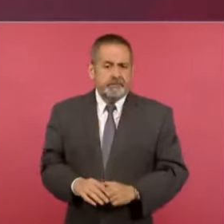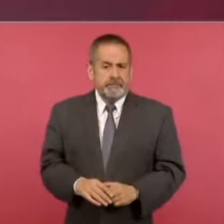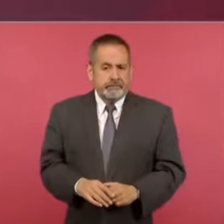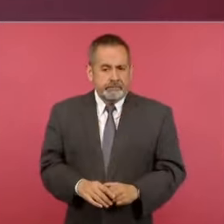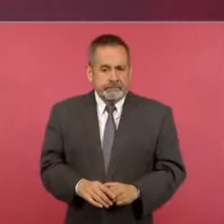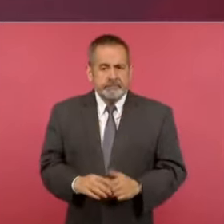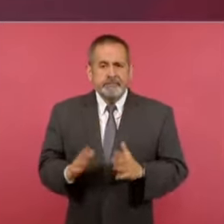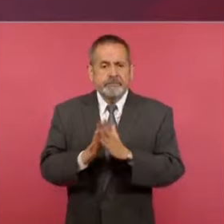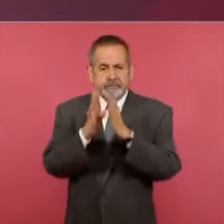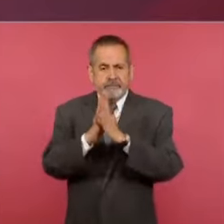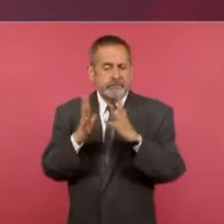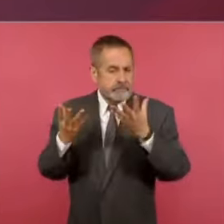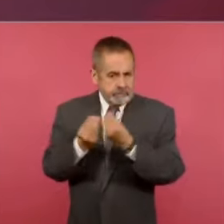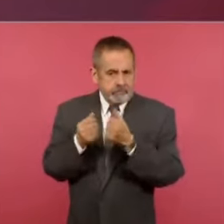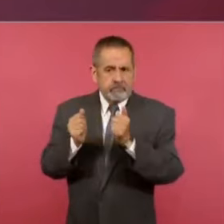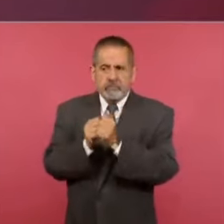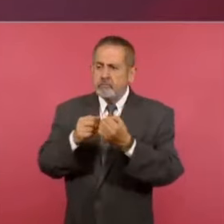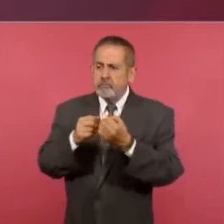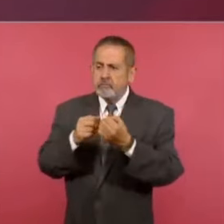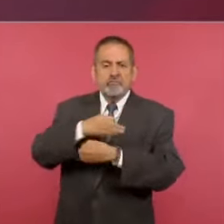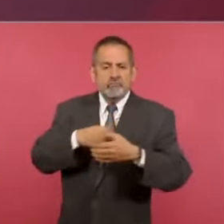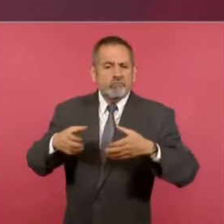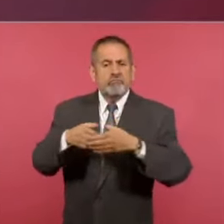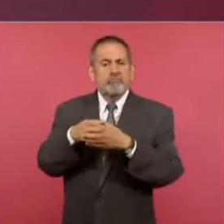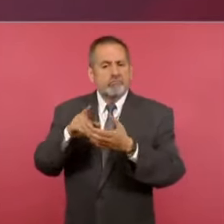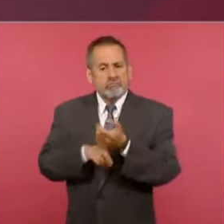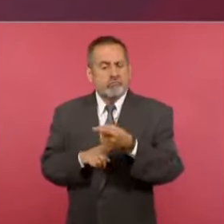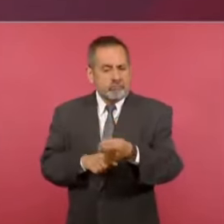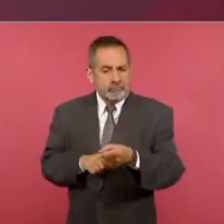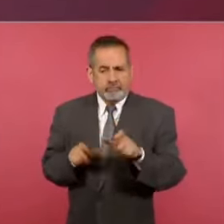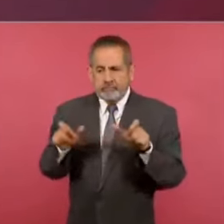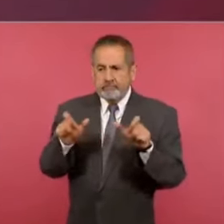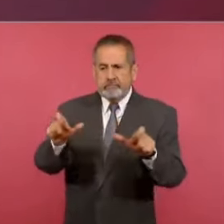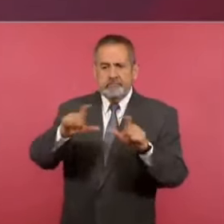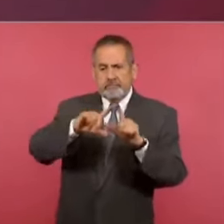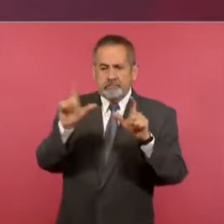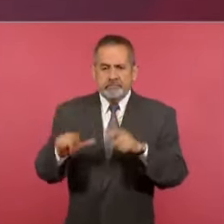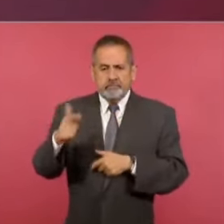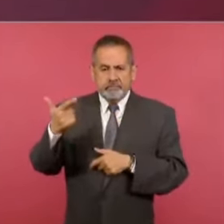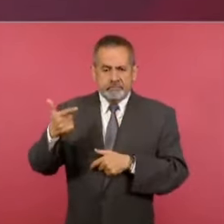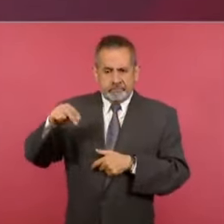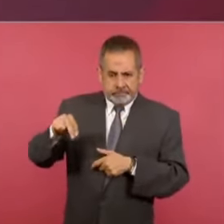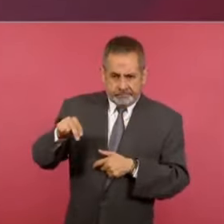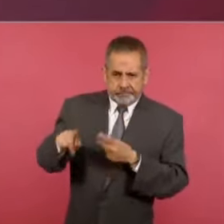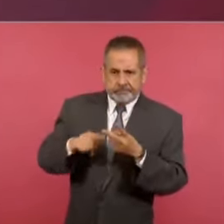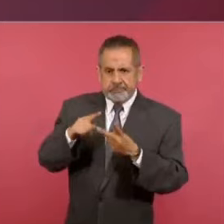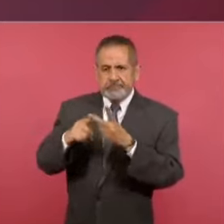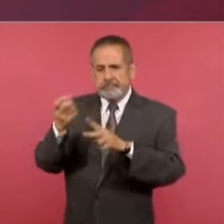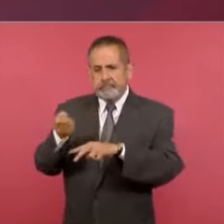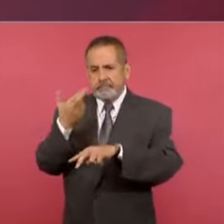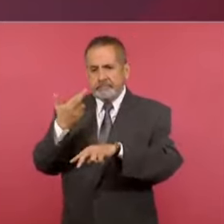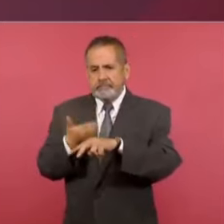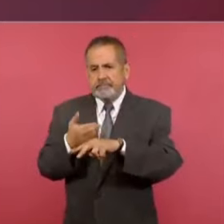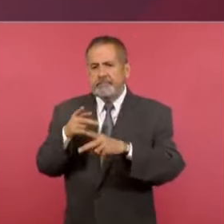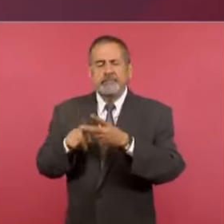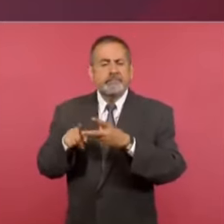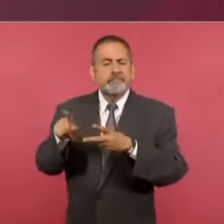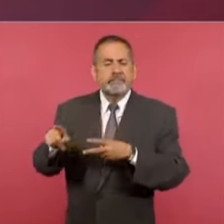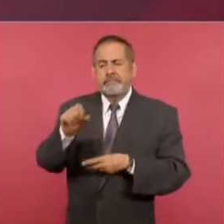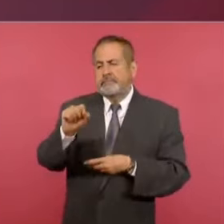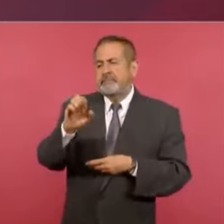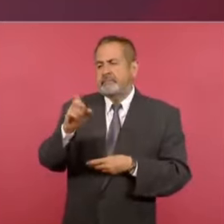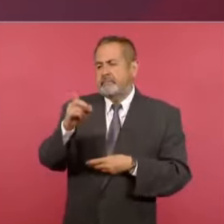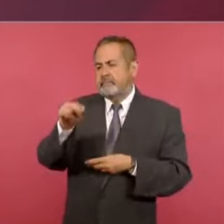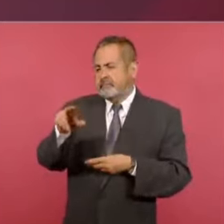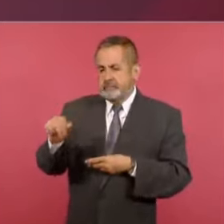Se participa de manera conjunta no solamente la Guardia Nacional, sino la propia Secretaría de